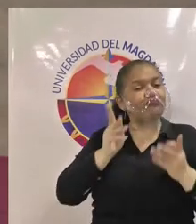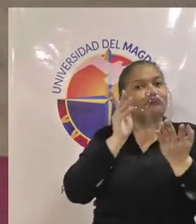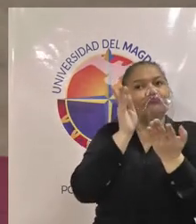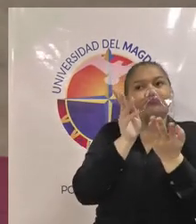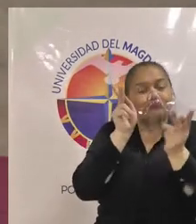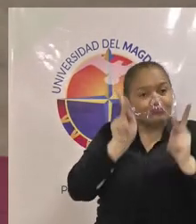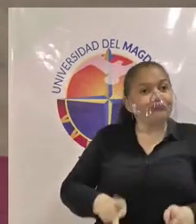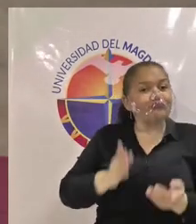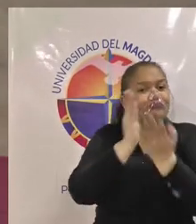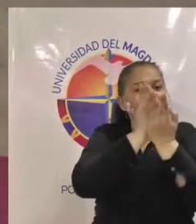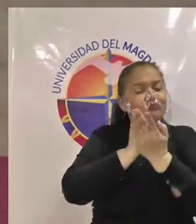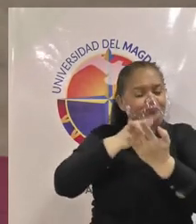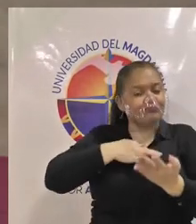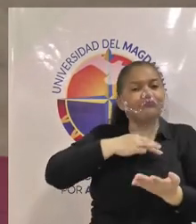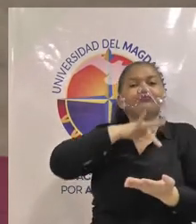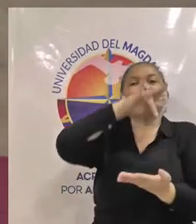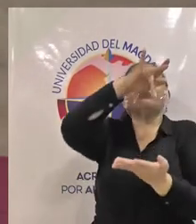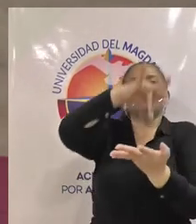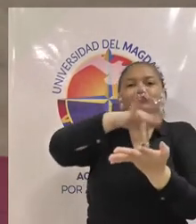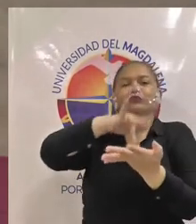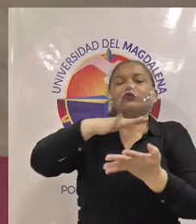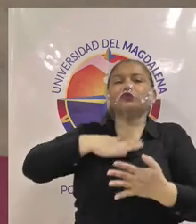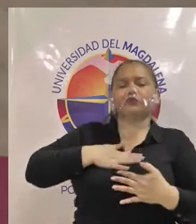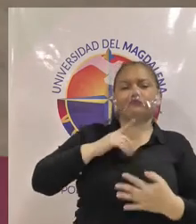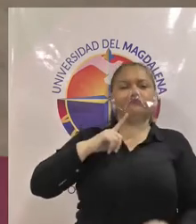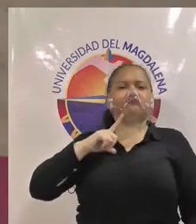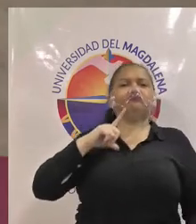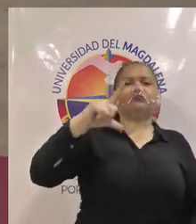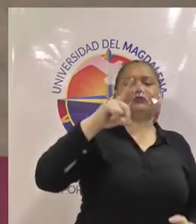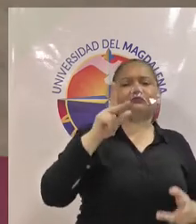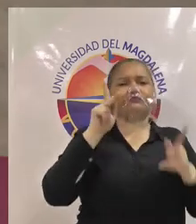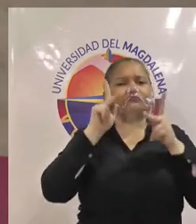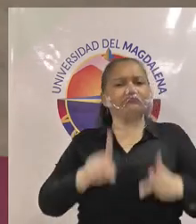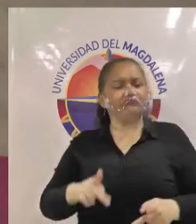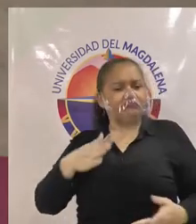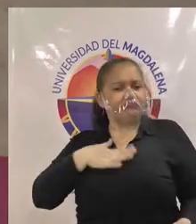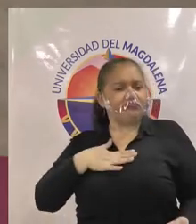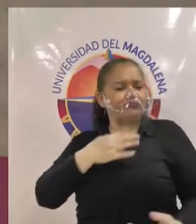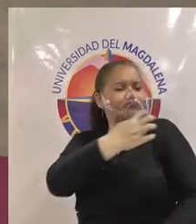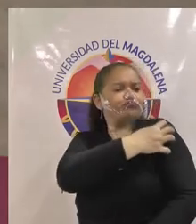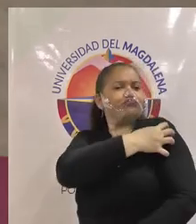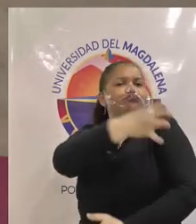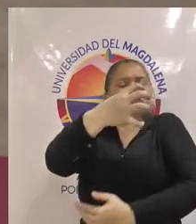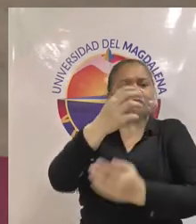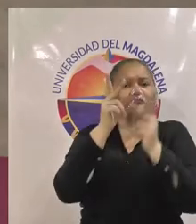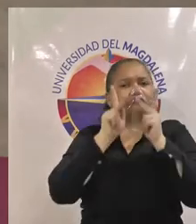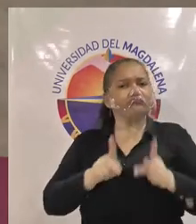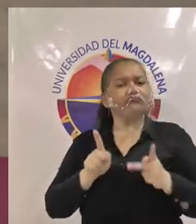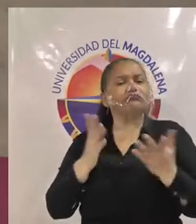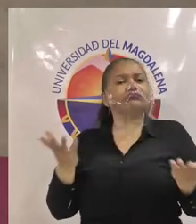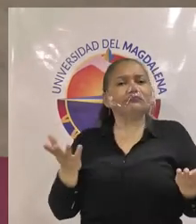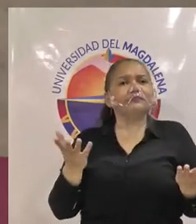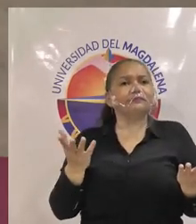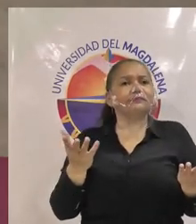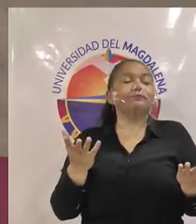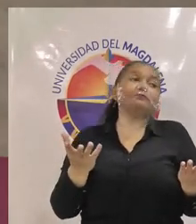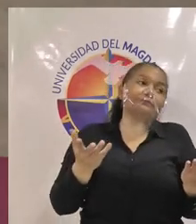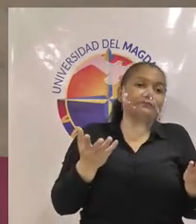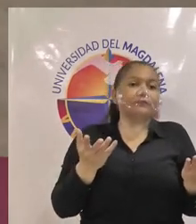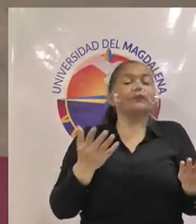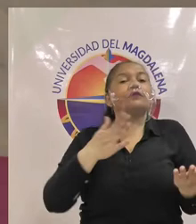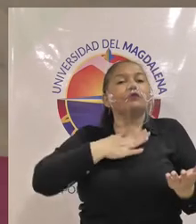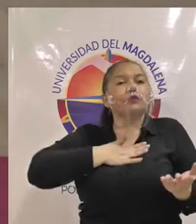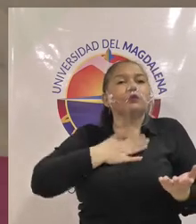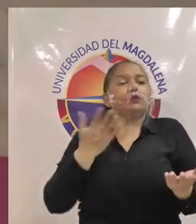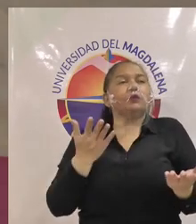pilares de lo que es liderazgo estudiantil pilares de autonomía estudiantil entonces en ese orden